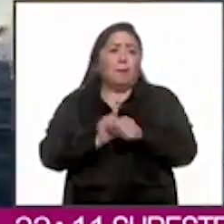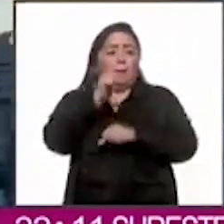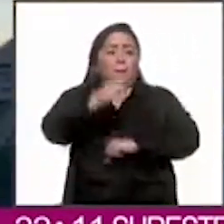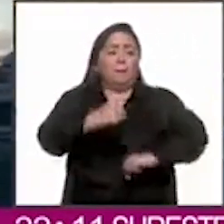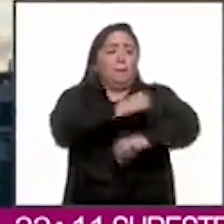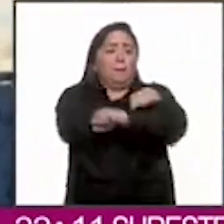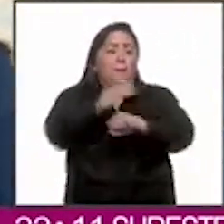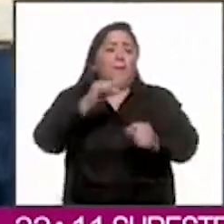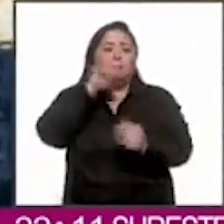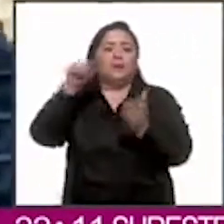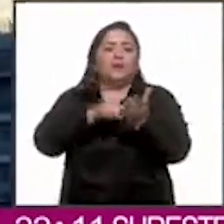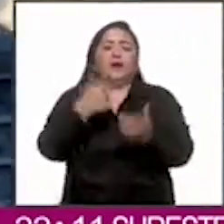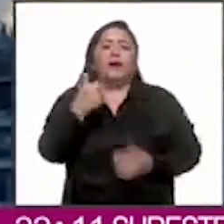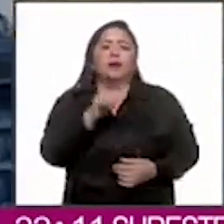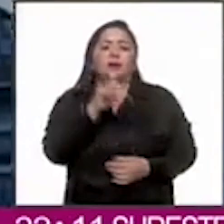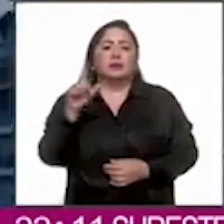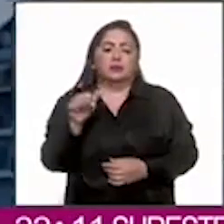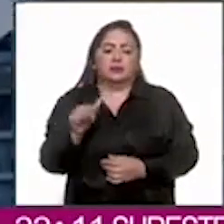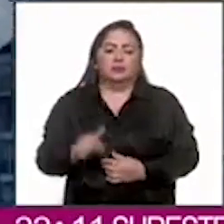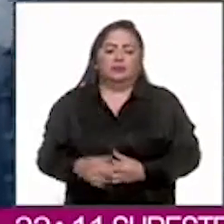lanzados desde Gaza.